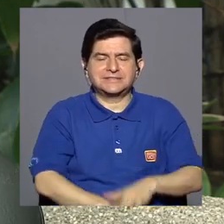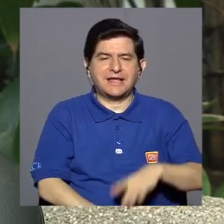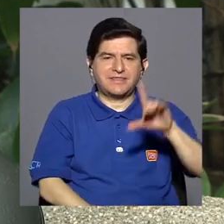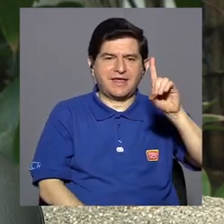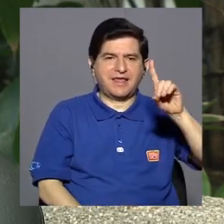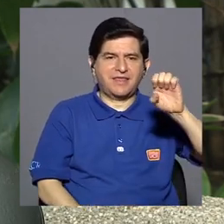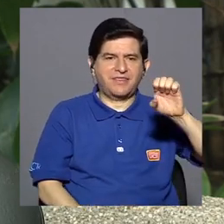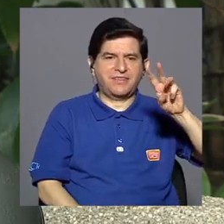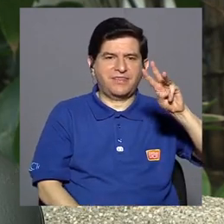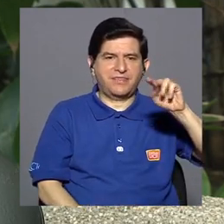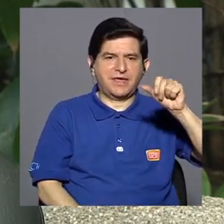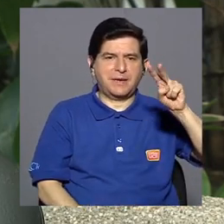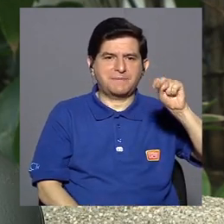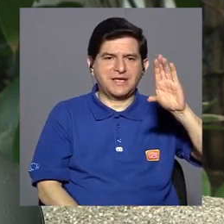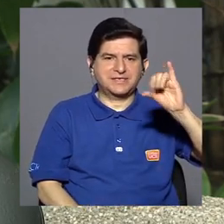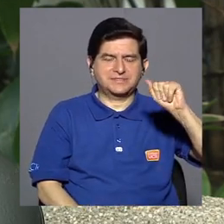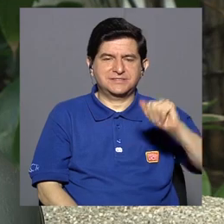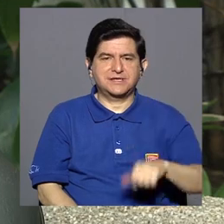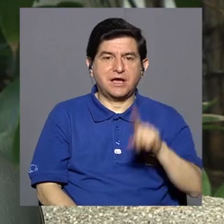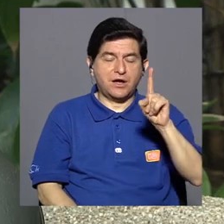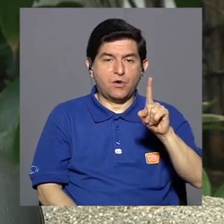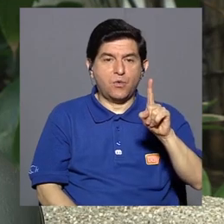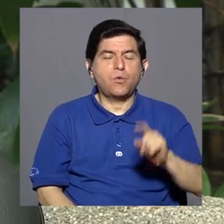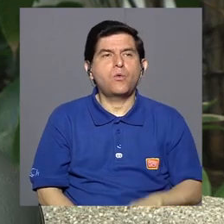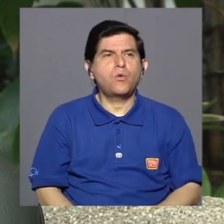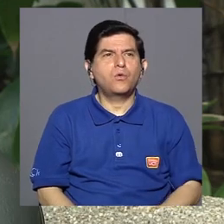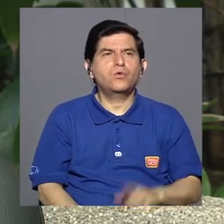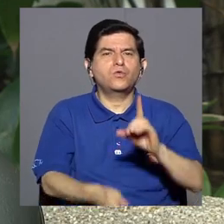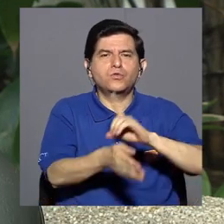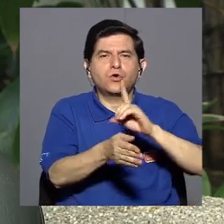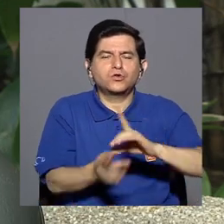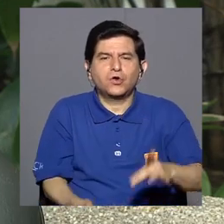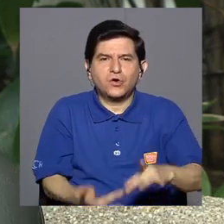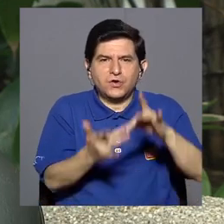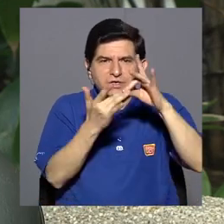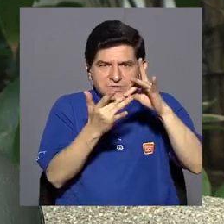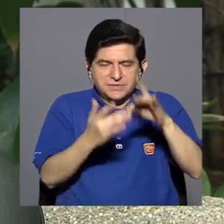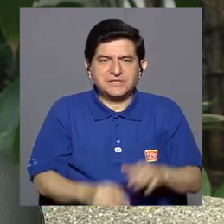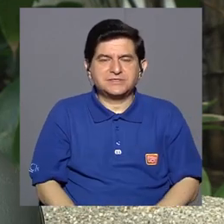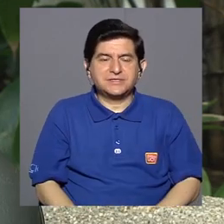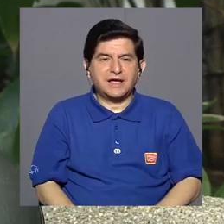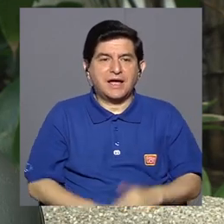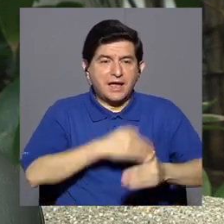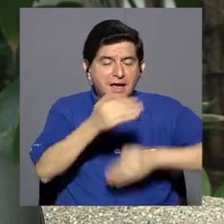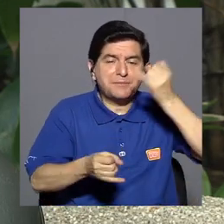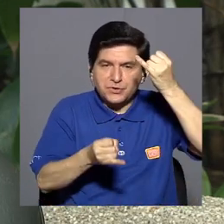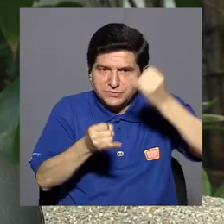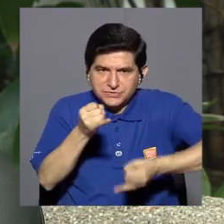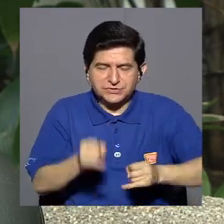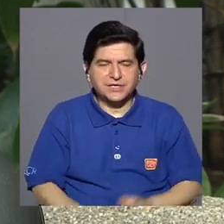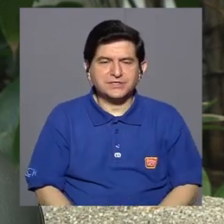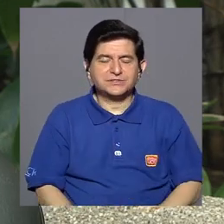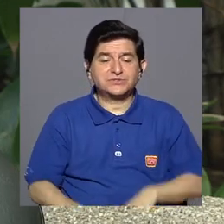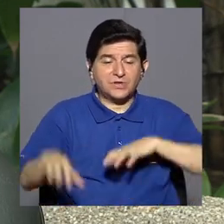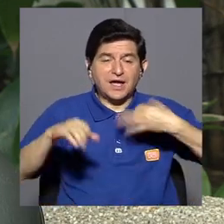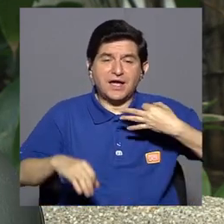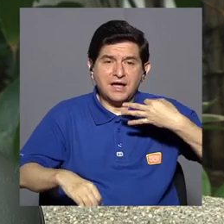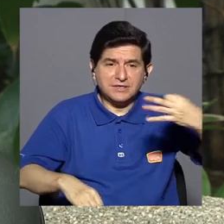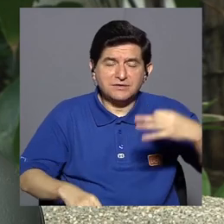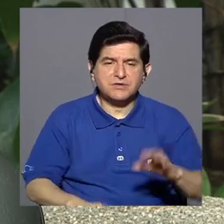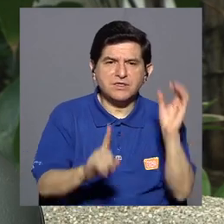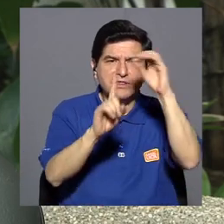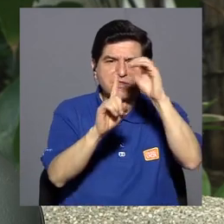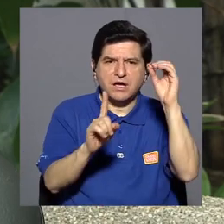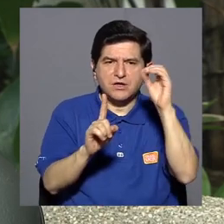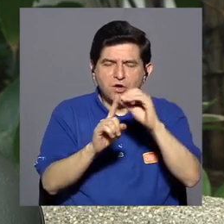demencia debería verlo un médico especialista en terminalidad porque la cotidianidad